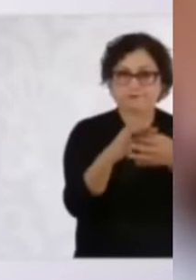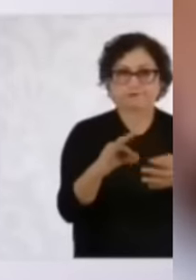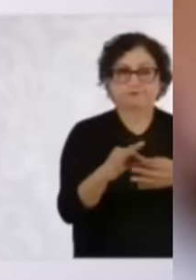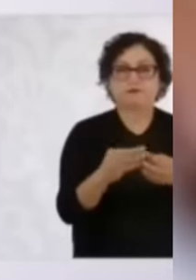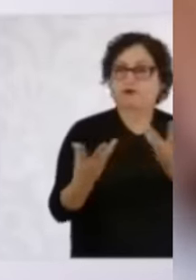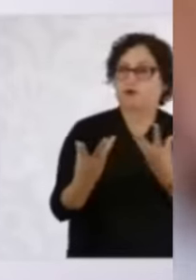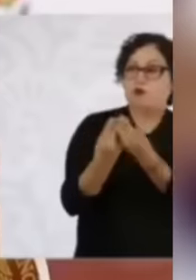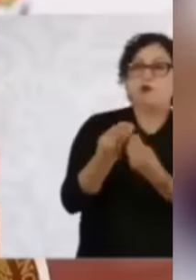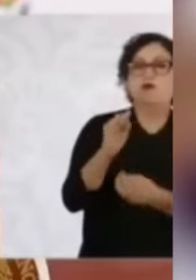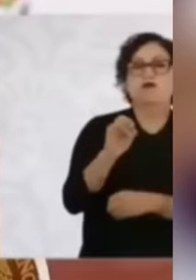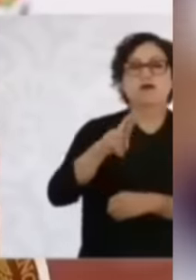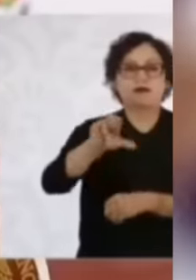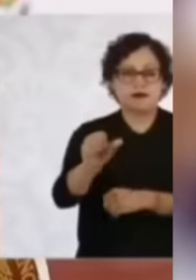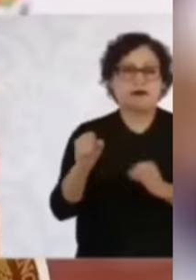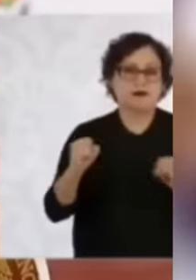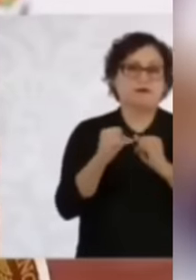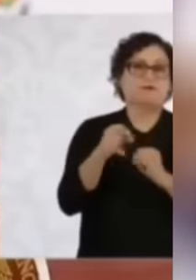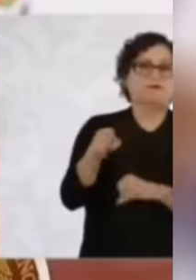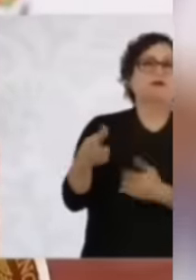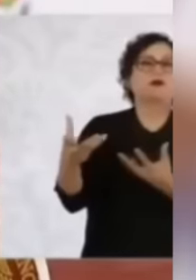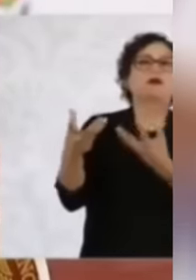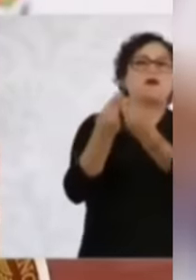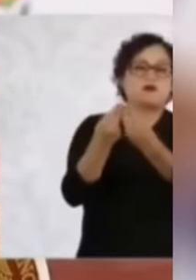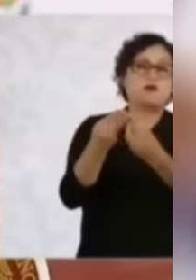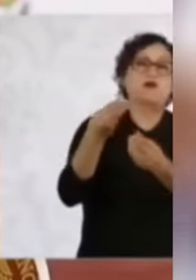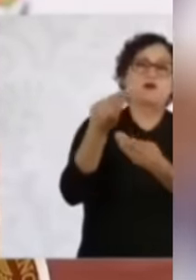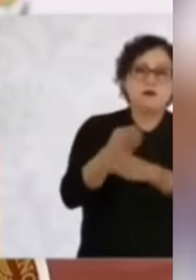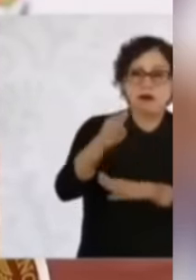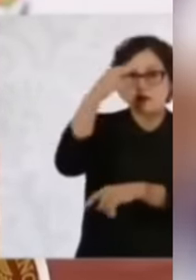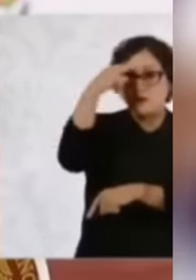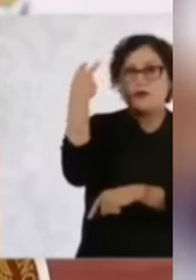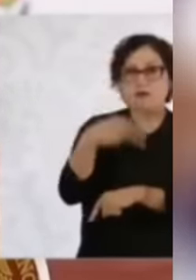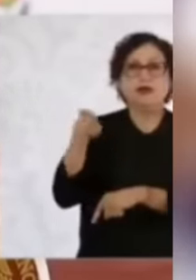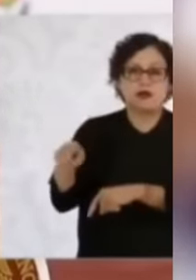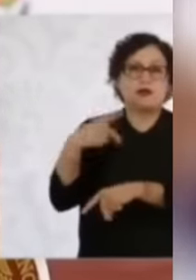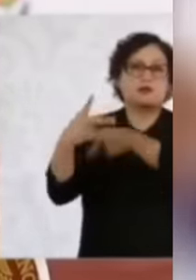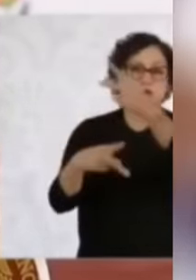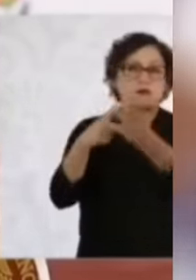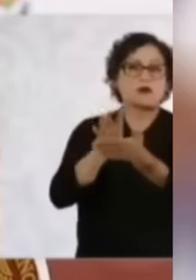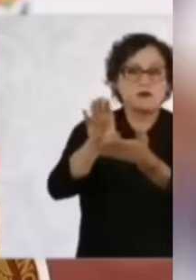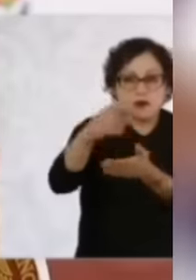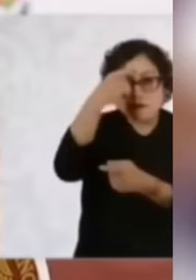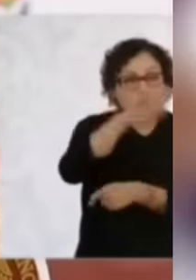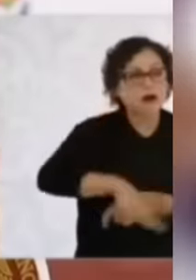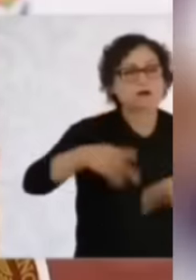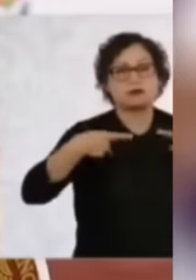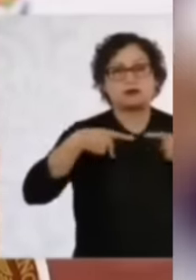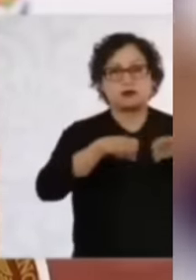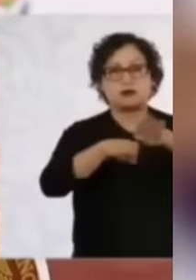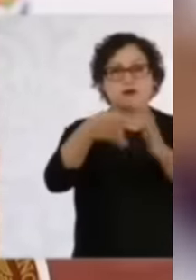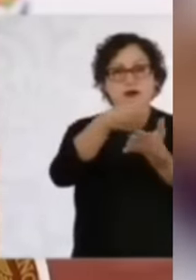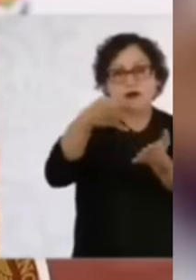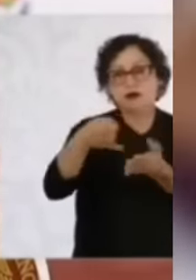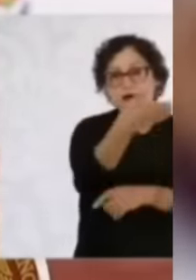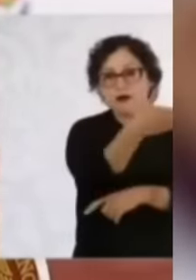FIRA, que es una institución que está vinculada con el Banco de México, que otorga créditos a los agricultores, pero los créditos tienen